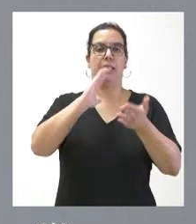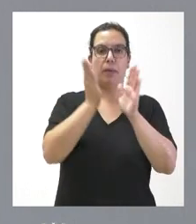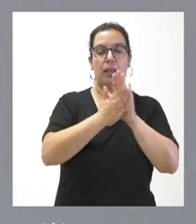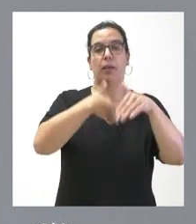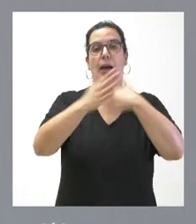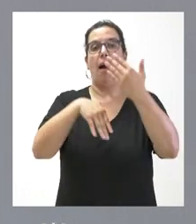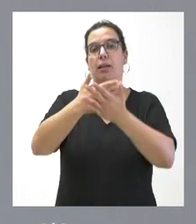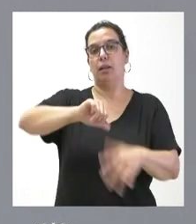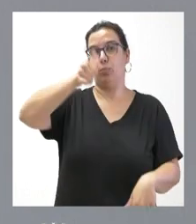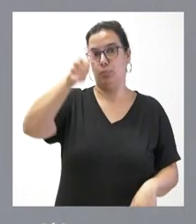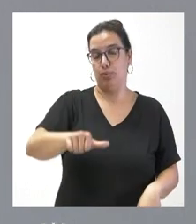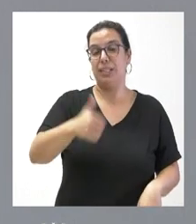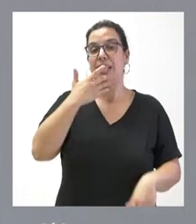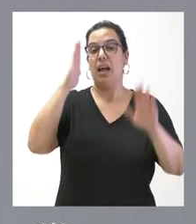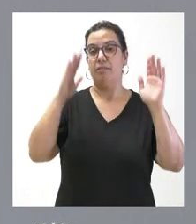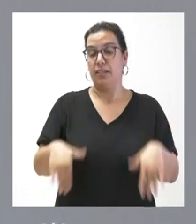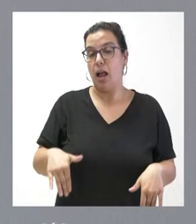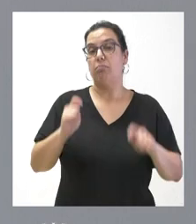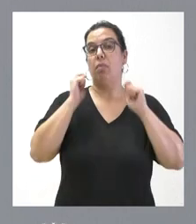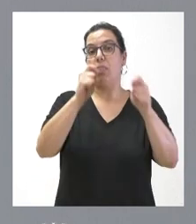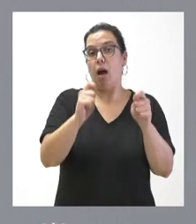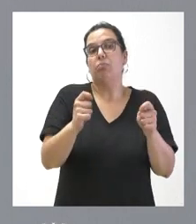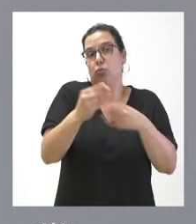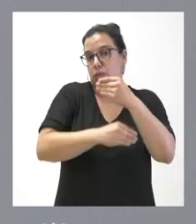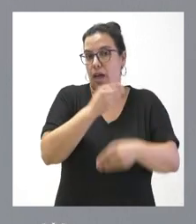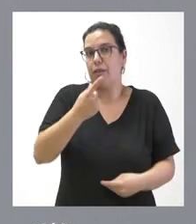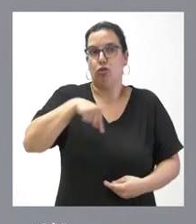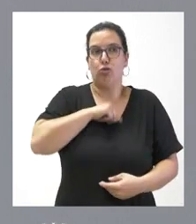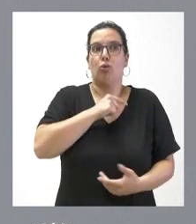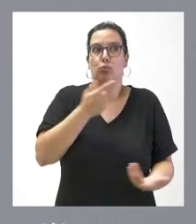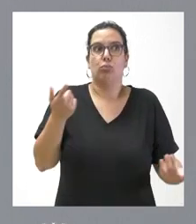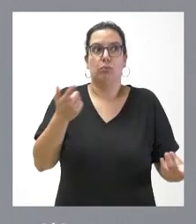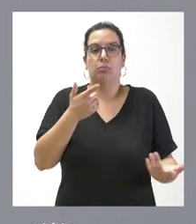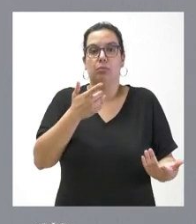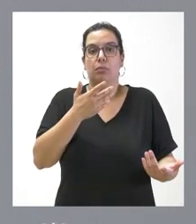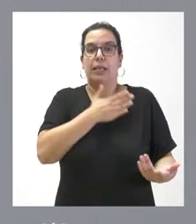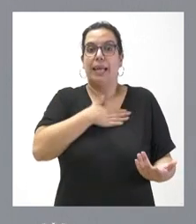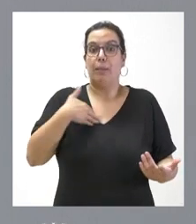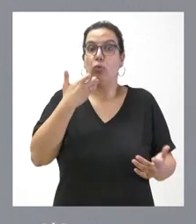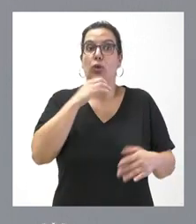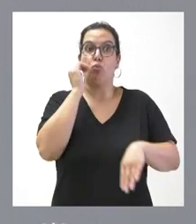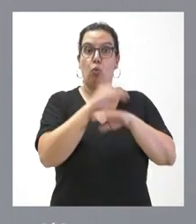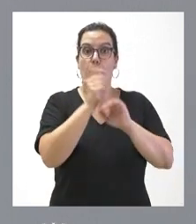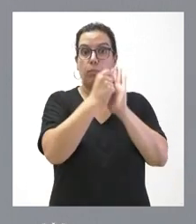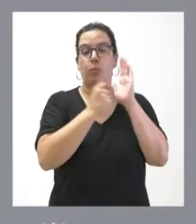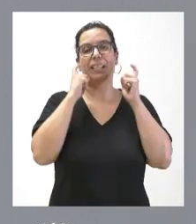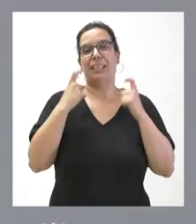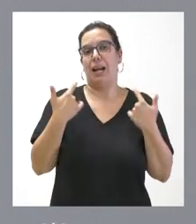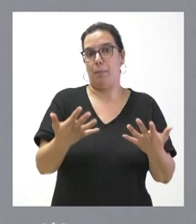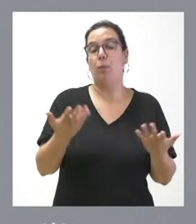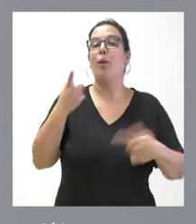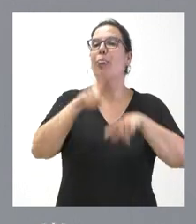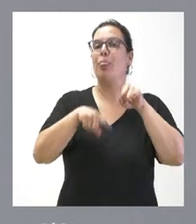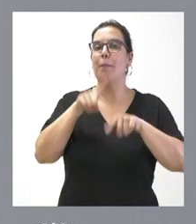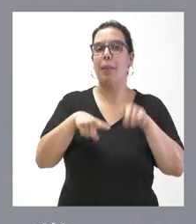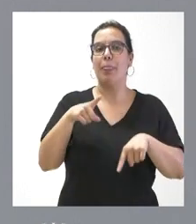y, si finalmente procede la declaración, pues hará. Nuestro deseo es que sea, si finalmente procede en el ámbito más rápido posible, pero depende de que